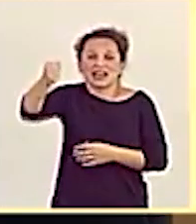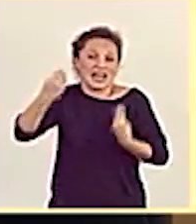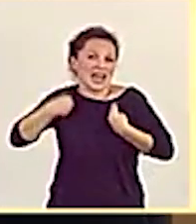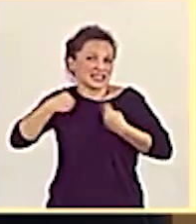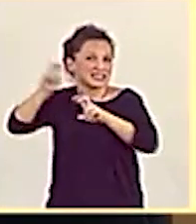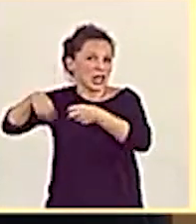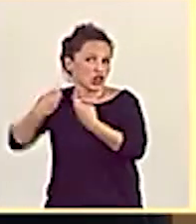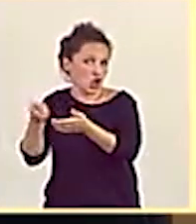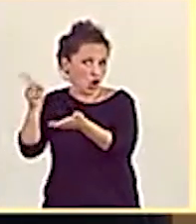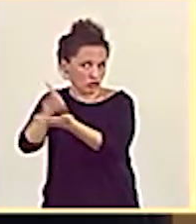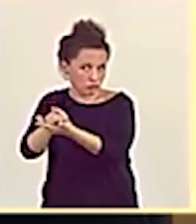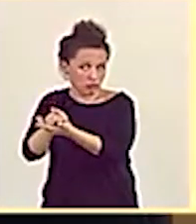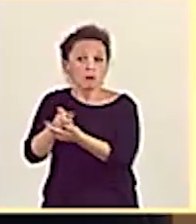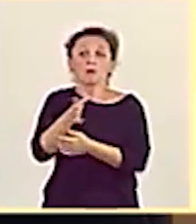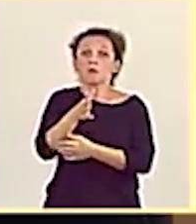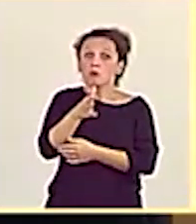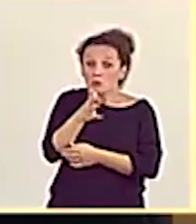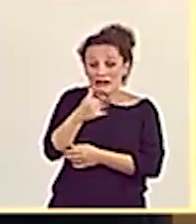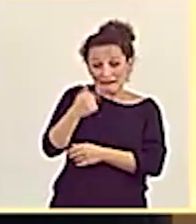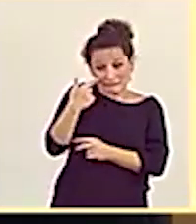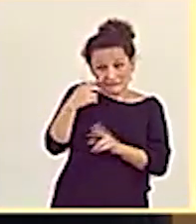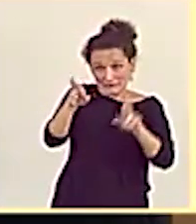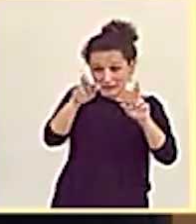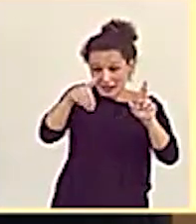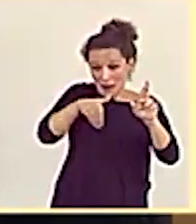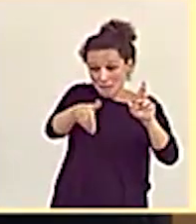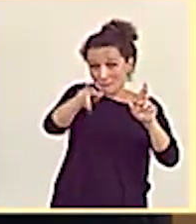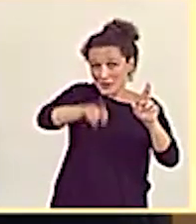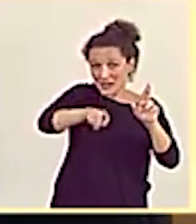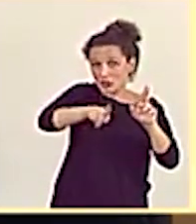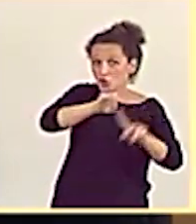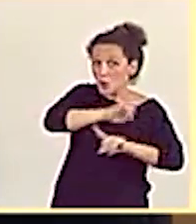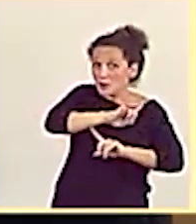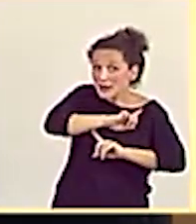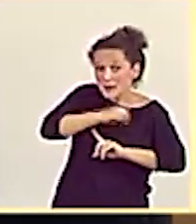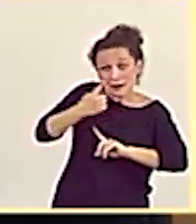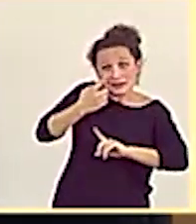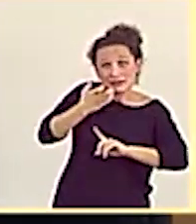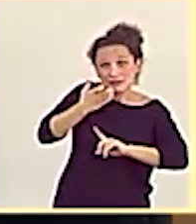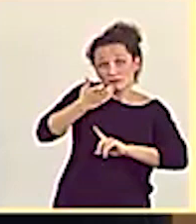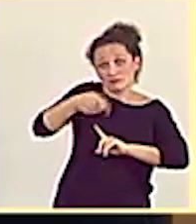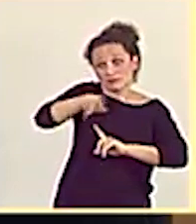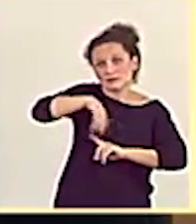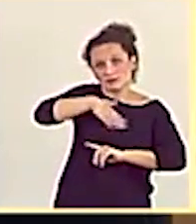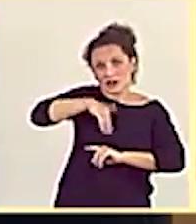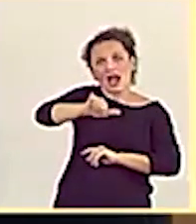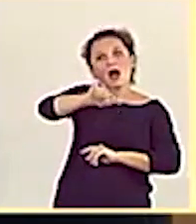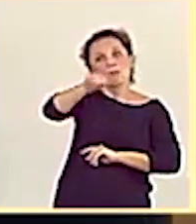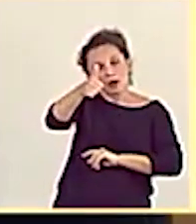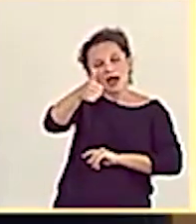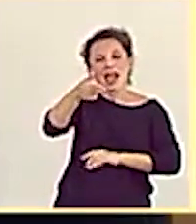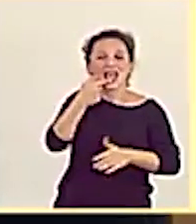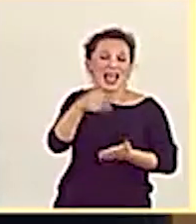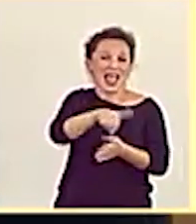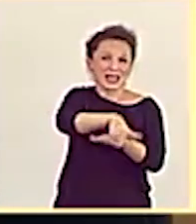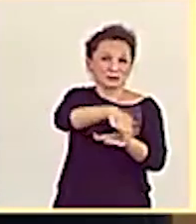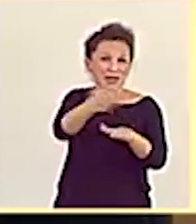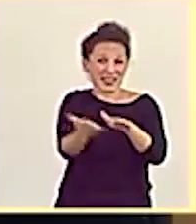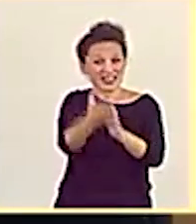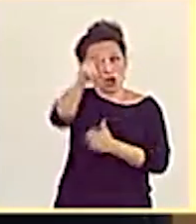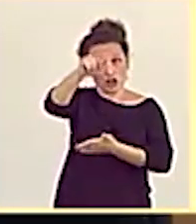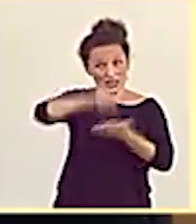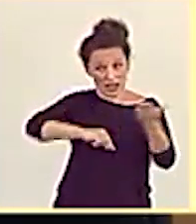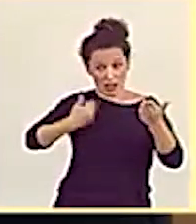Ministros, y lo haremos, y espero que durante este mes de noviembre, aprobemos definitivamente el expediente de contratación y podamos